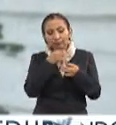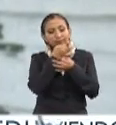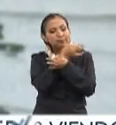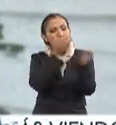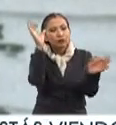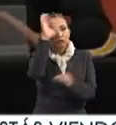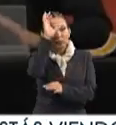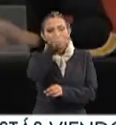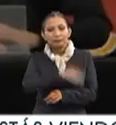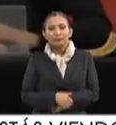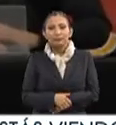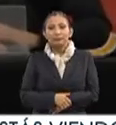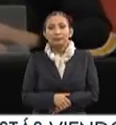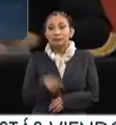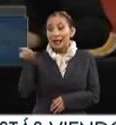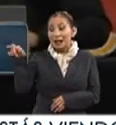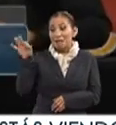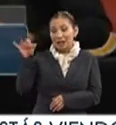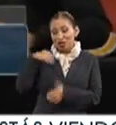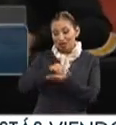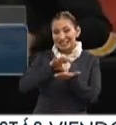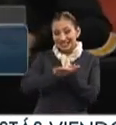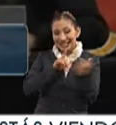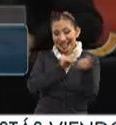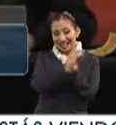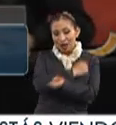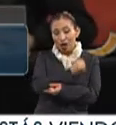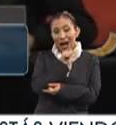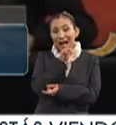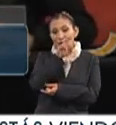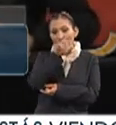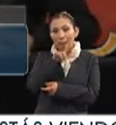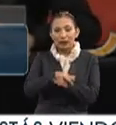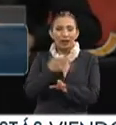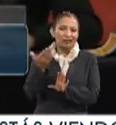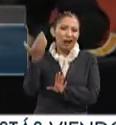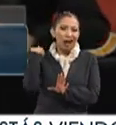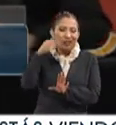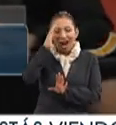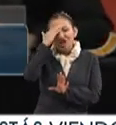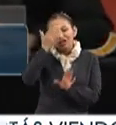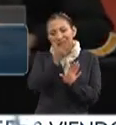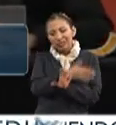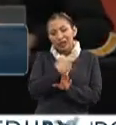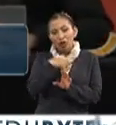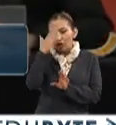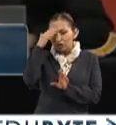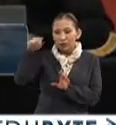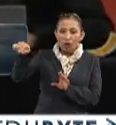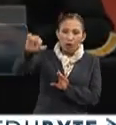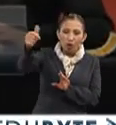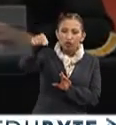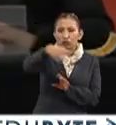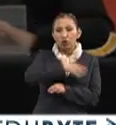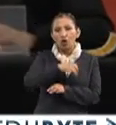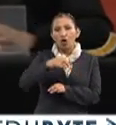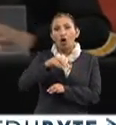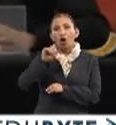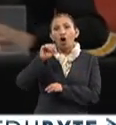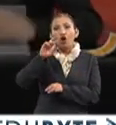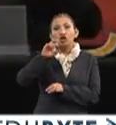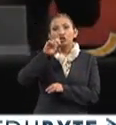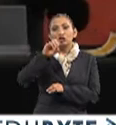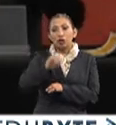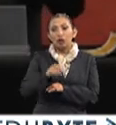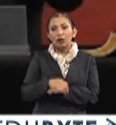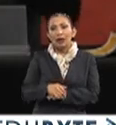difusión cultural. Consiguió Fernando una cita con el hijo de Arreola, porque ya lo conocías y conoces a los hijos de Orso, ¿no? O sea,